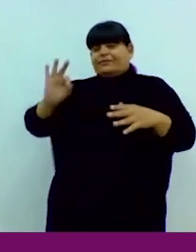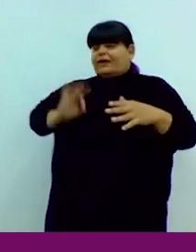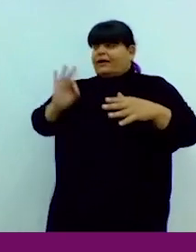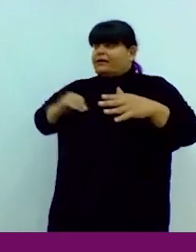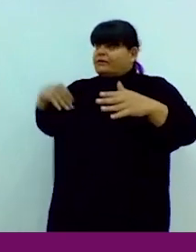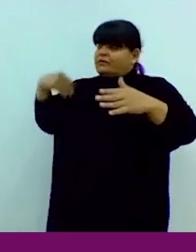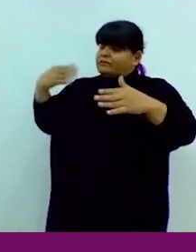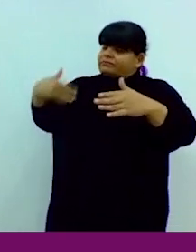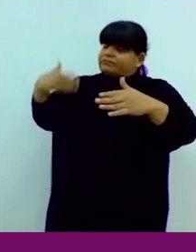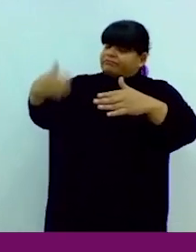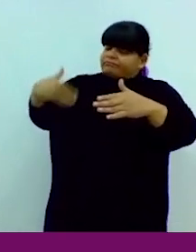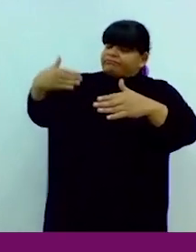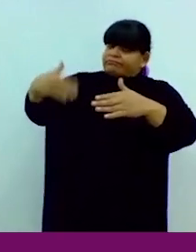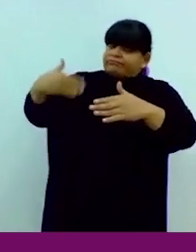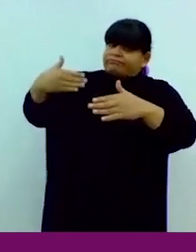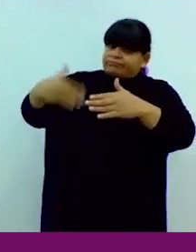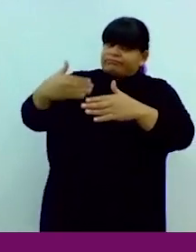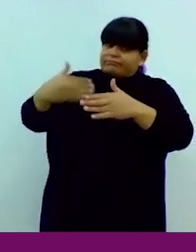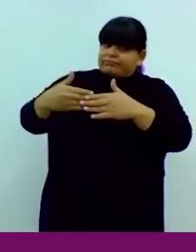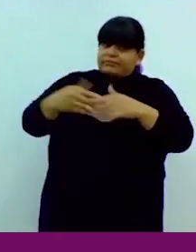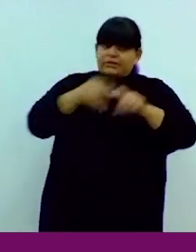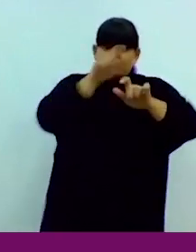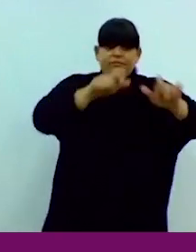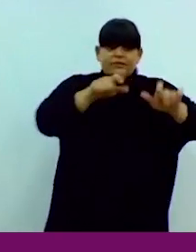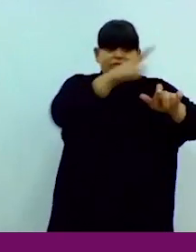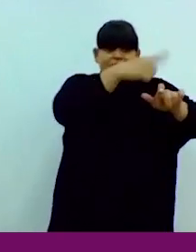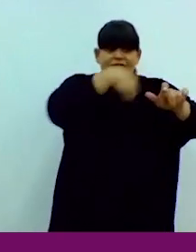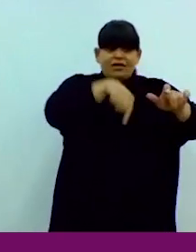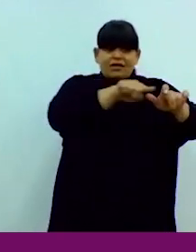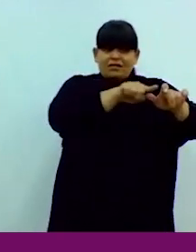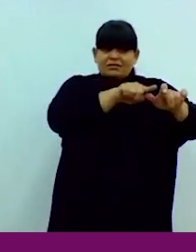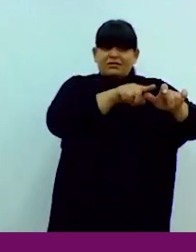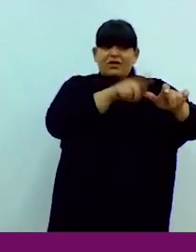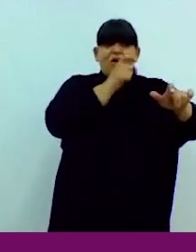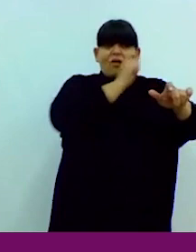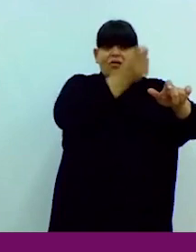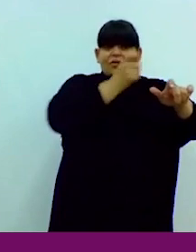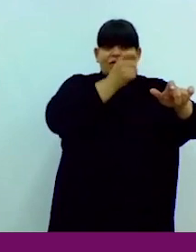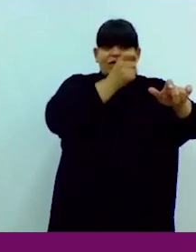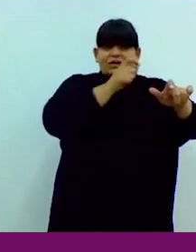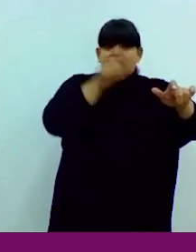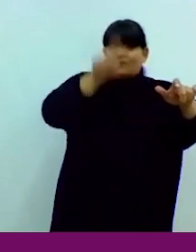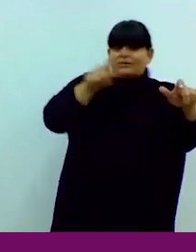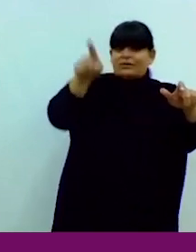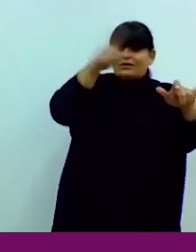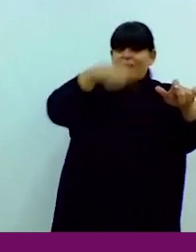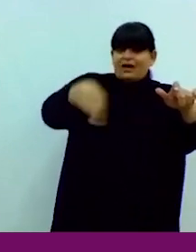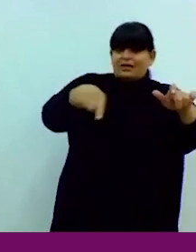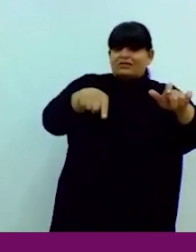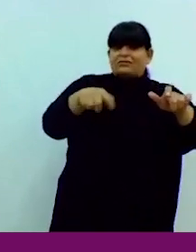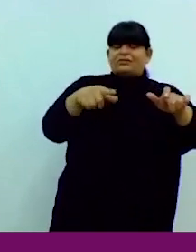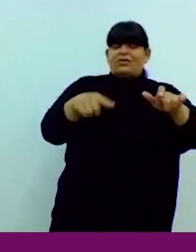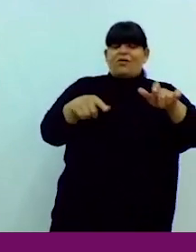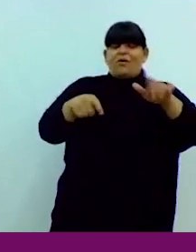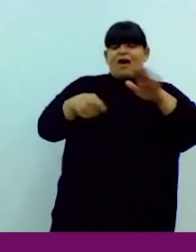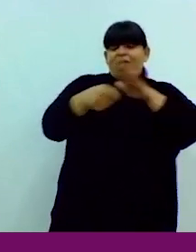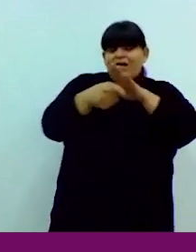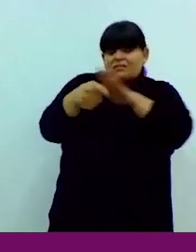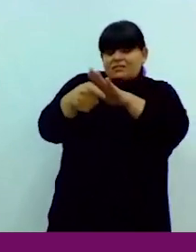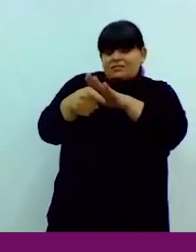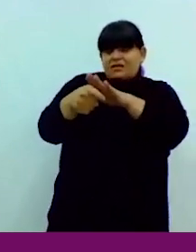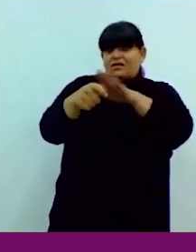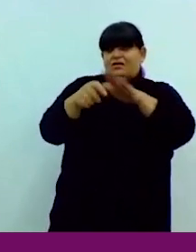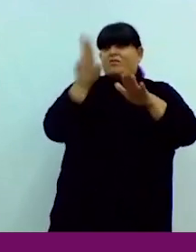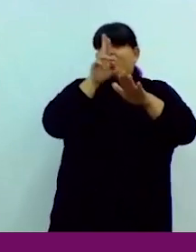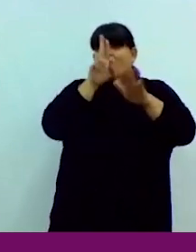como colegas le daban la voz a los femicidas para defenderse en una nota, cuando sí